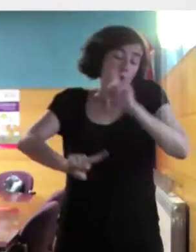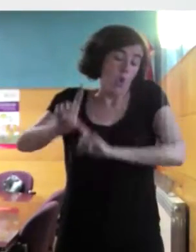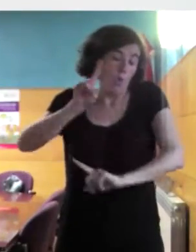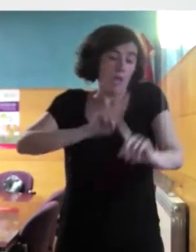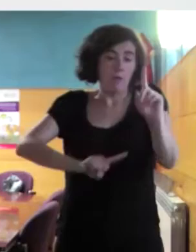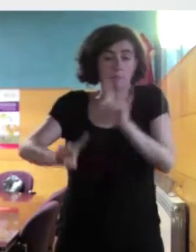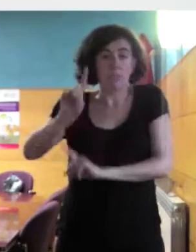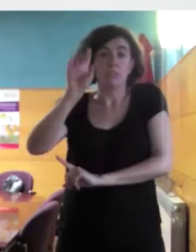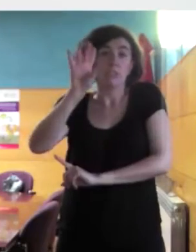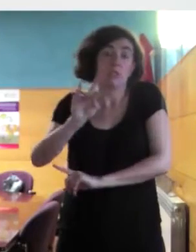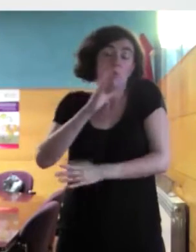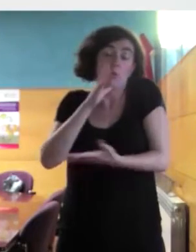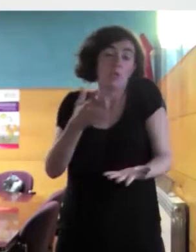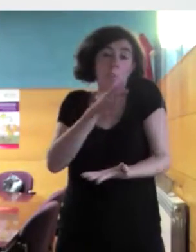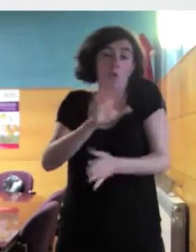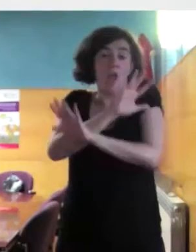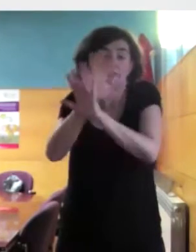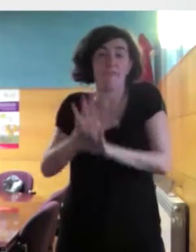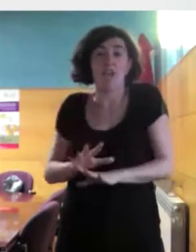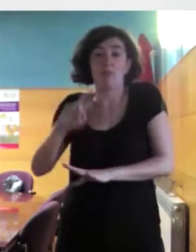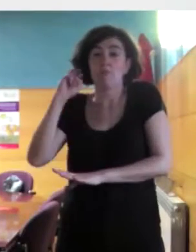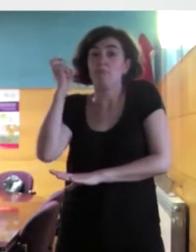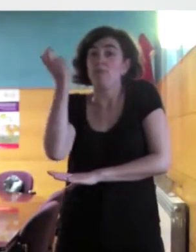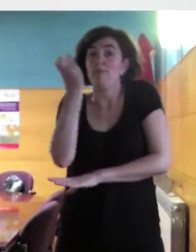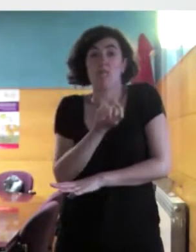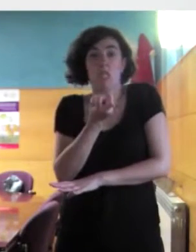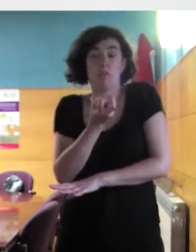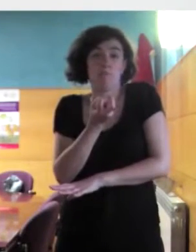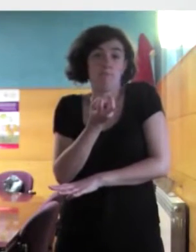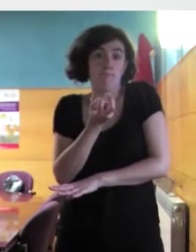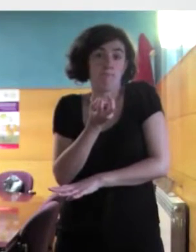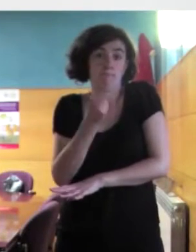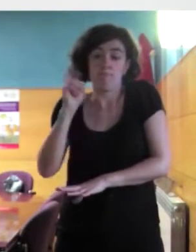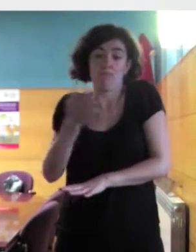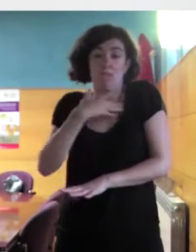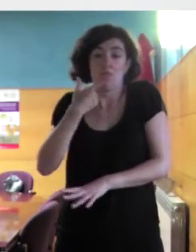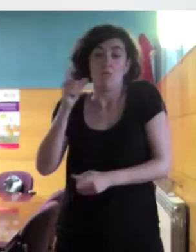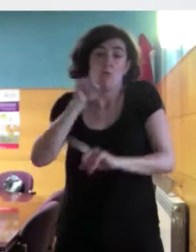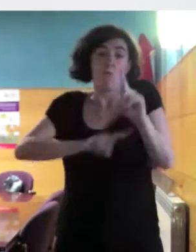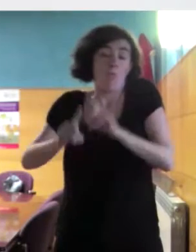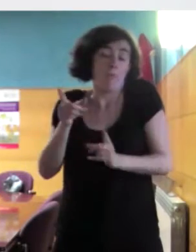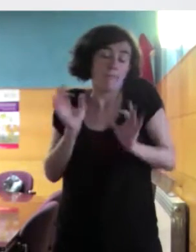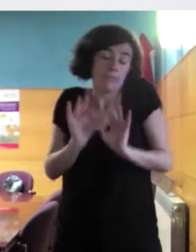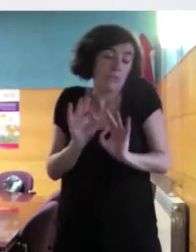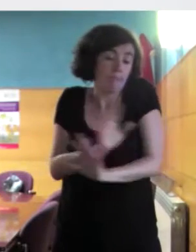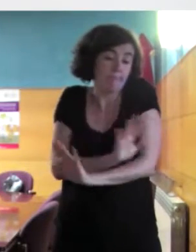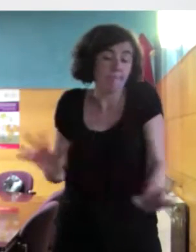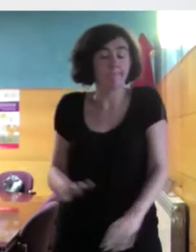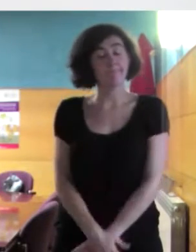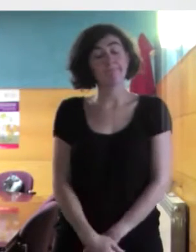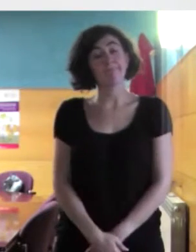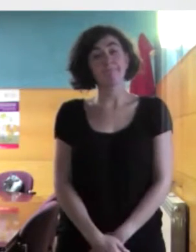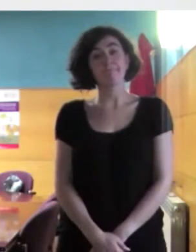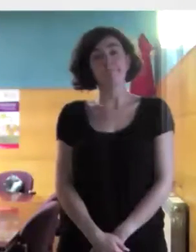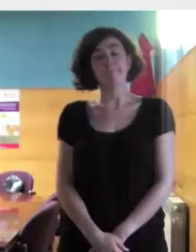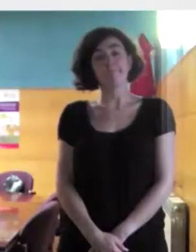es lo que tiene, que genera conflictos que de otra manera no existirían. Bueno,